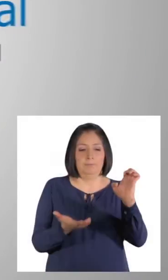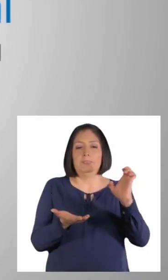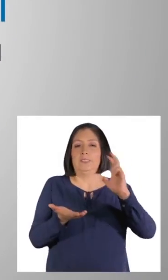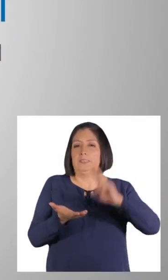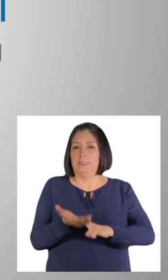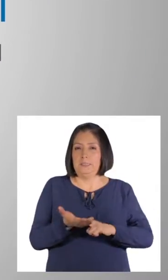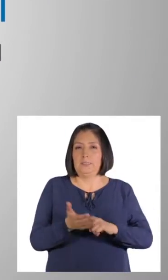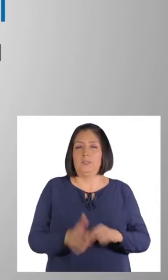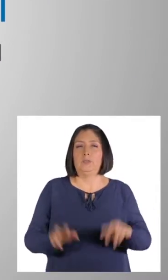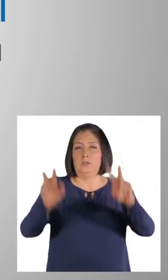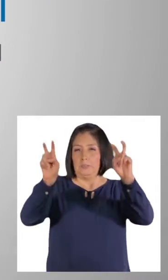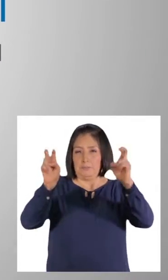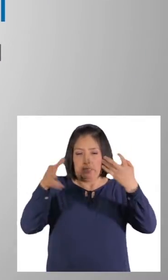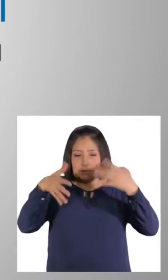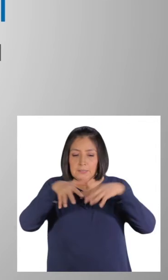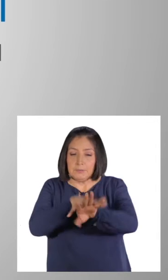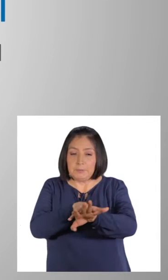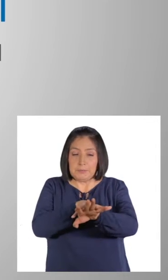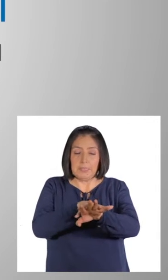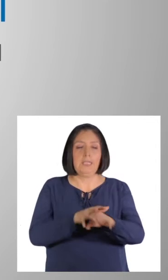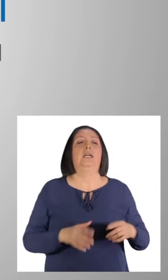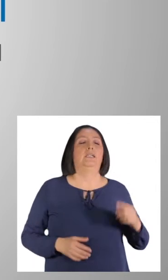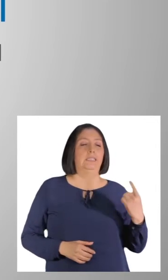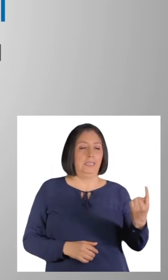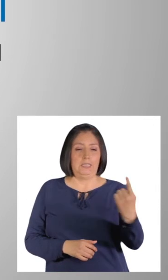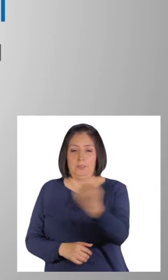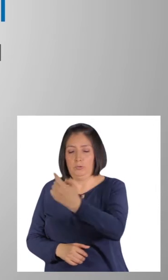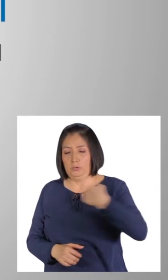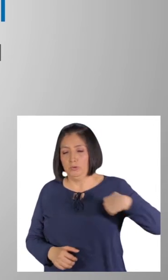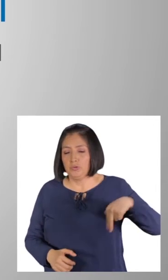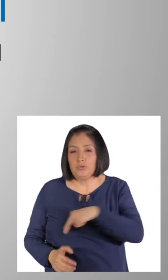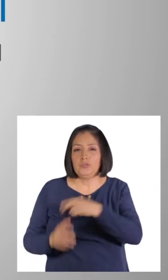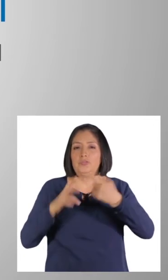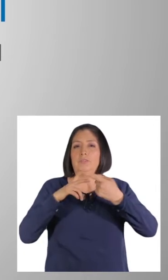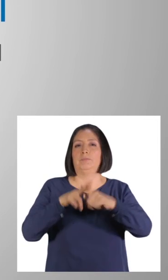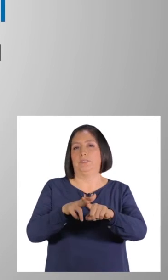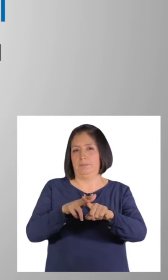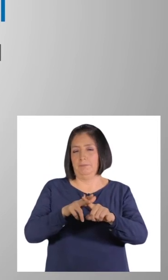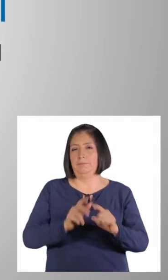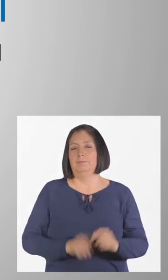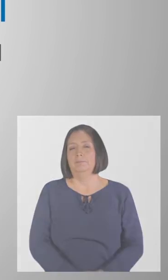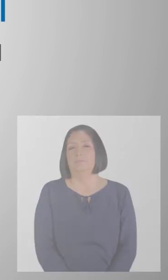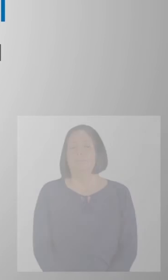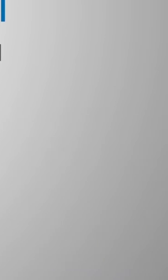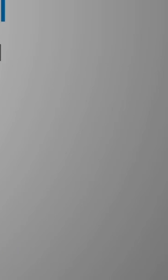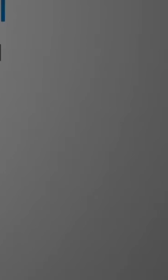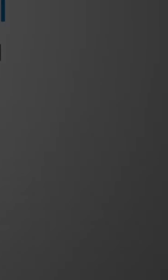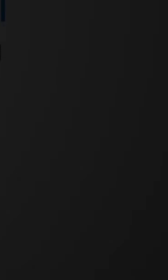E-Salud, la accesibilidad comienza con cada uno de nosotros.